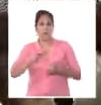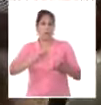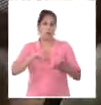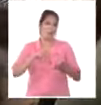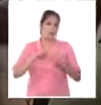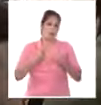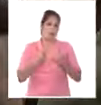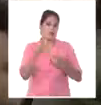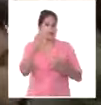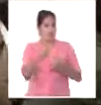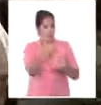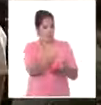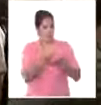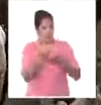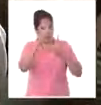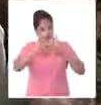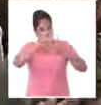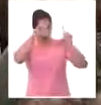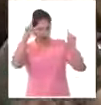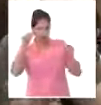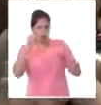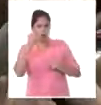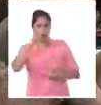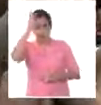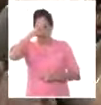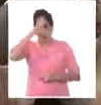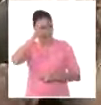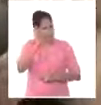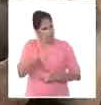apoyo y solidaridad con la revolución cubana.